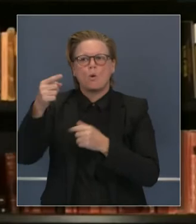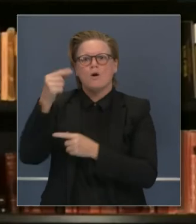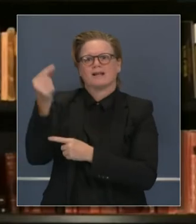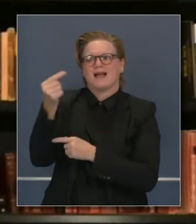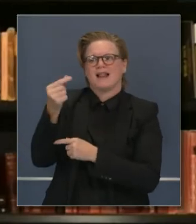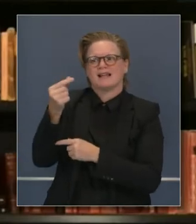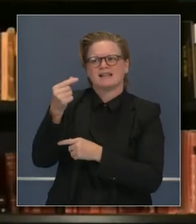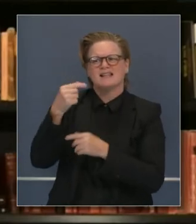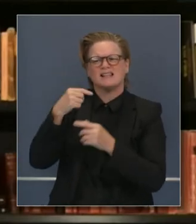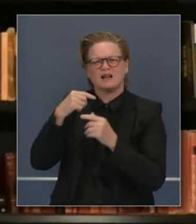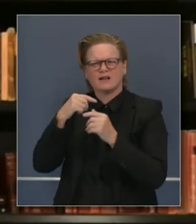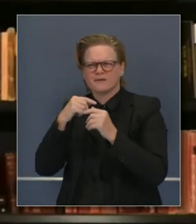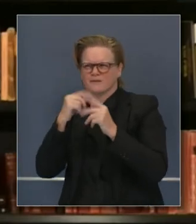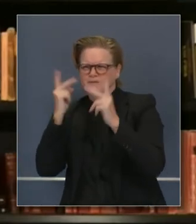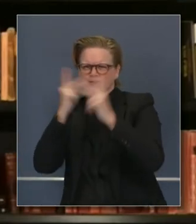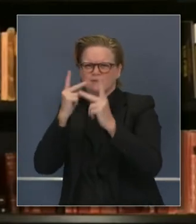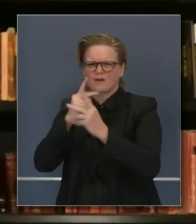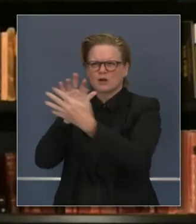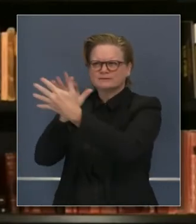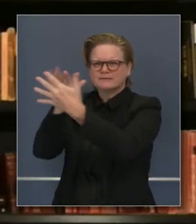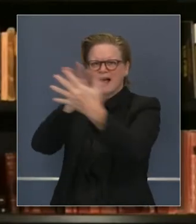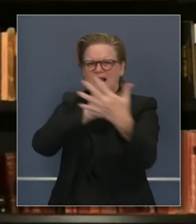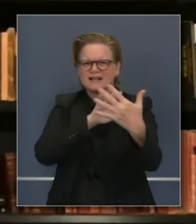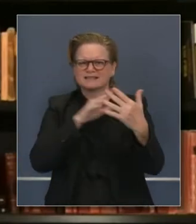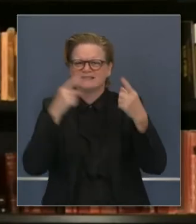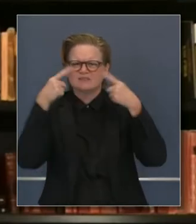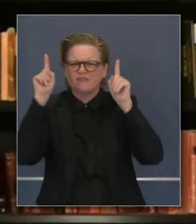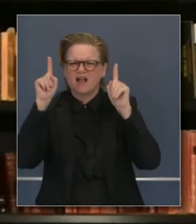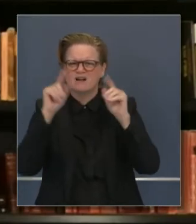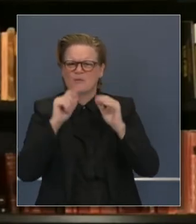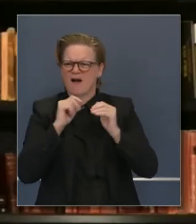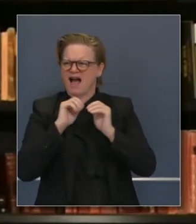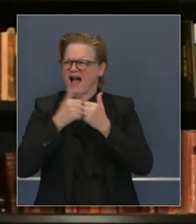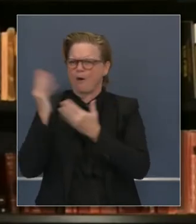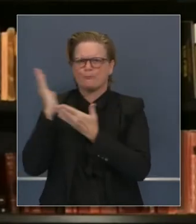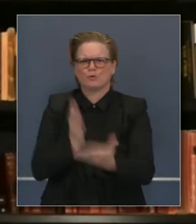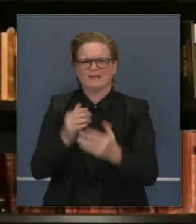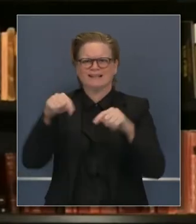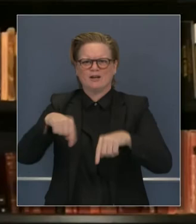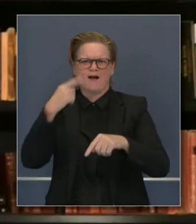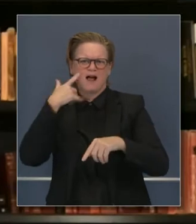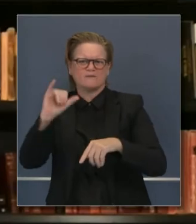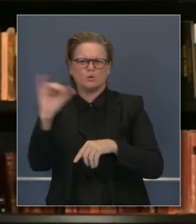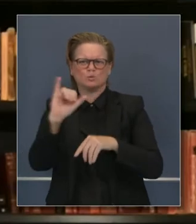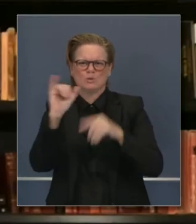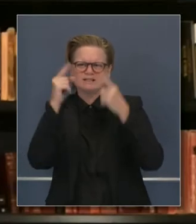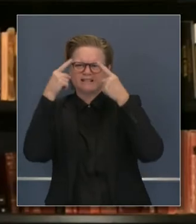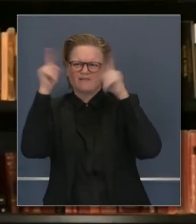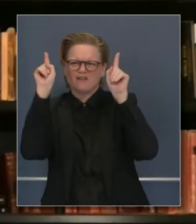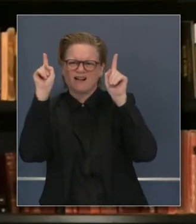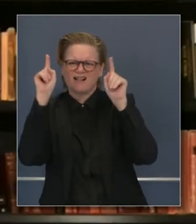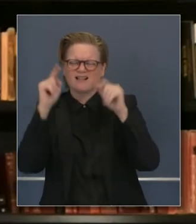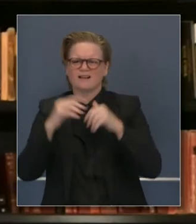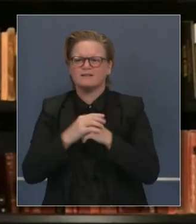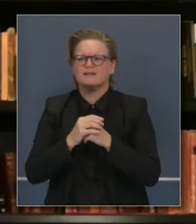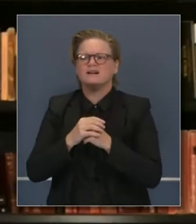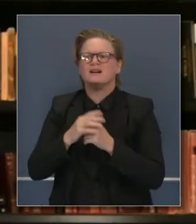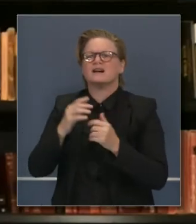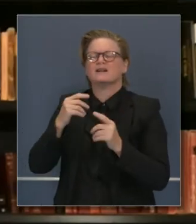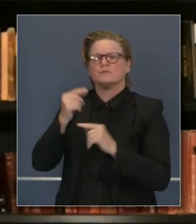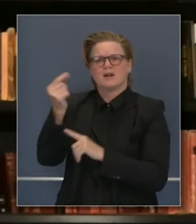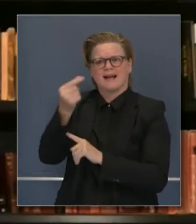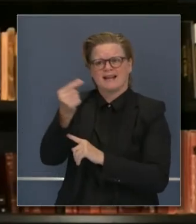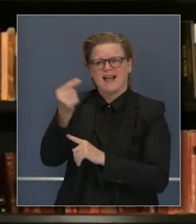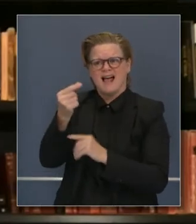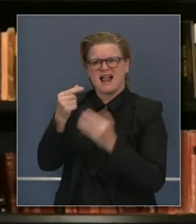estrategias muy eficaces que hemos visto previamente en este estado y a lo ancho del país. Con eso le voy a pedir al doctor